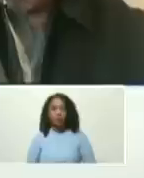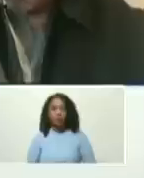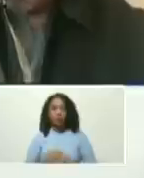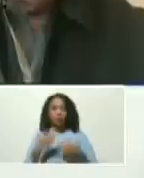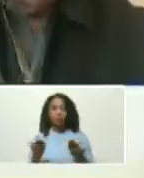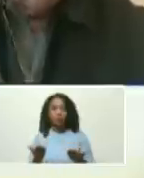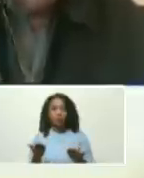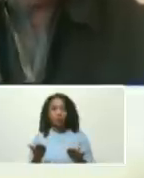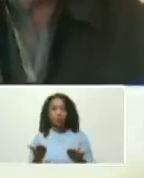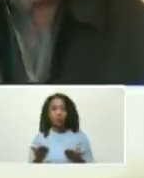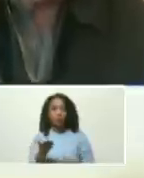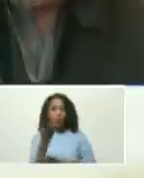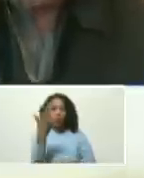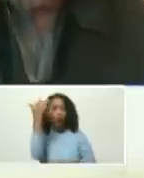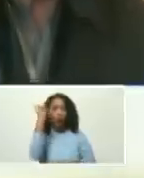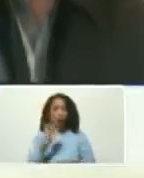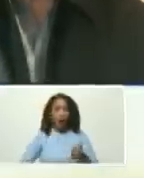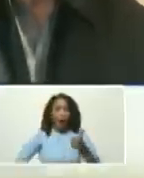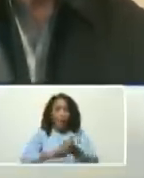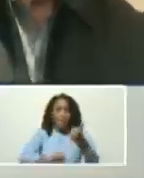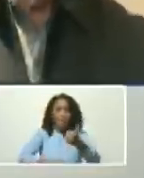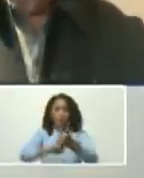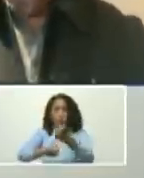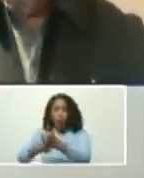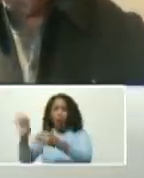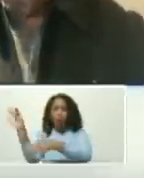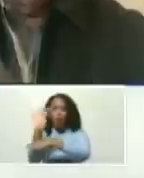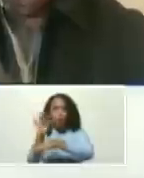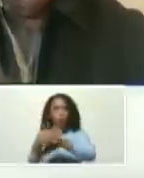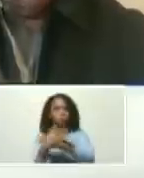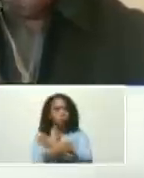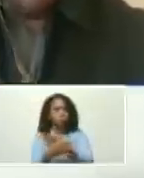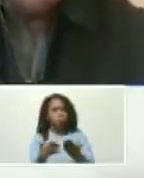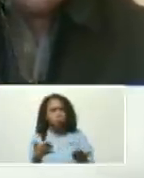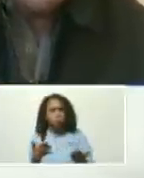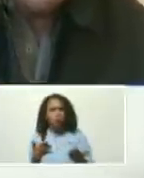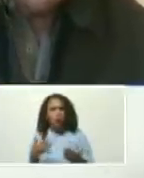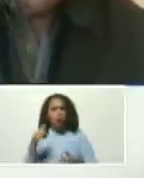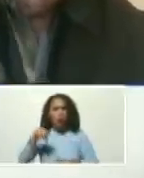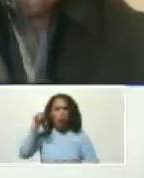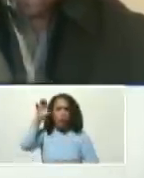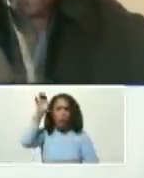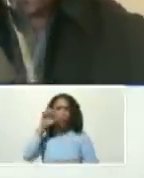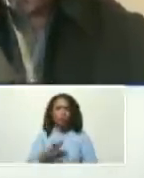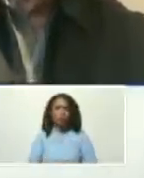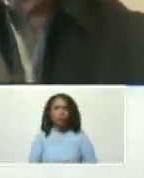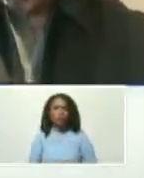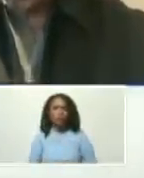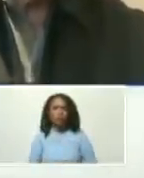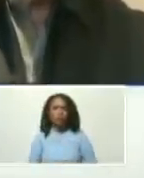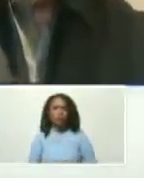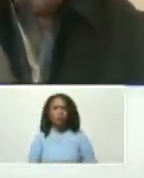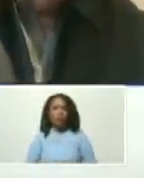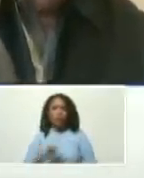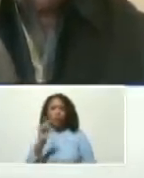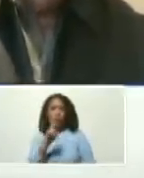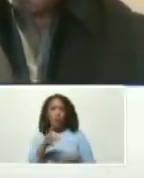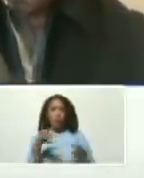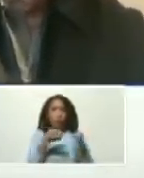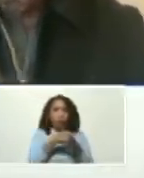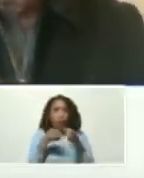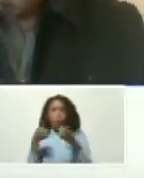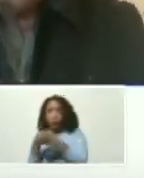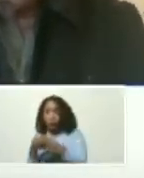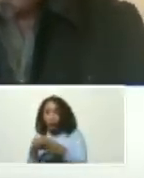usted está impulsando en función del país sin sectarismo